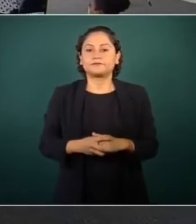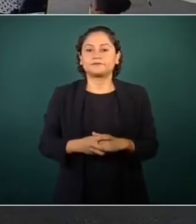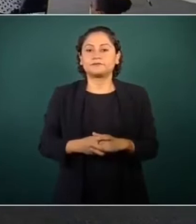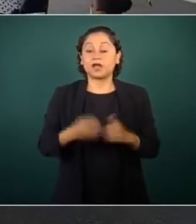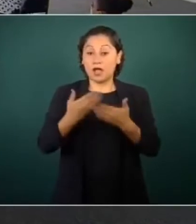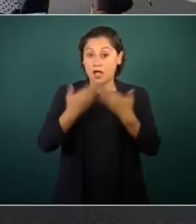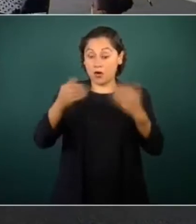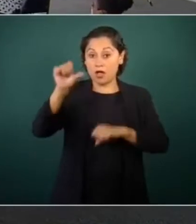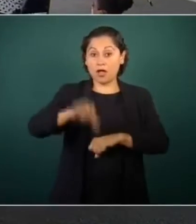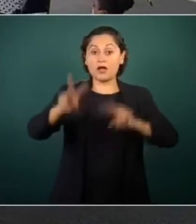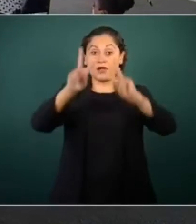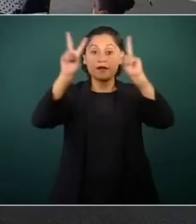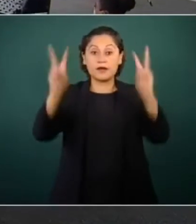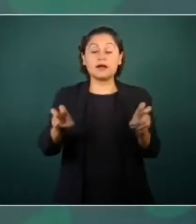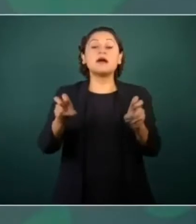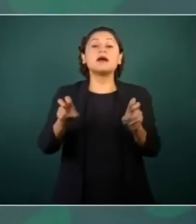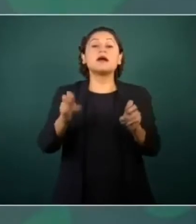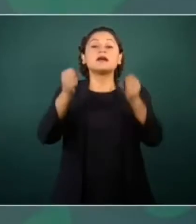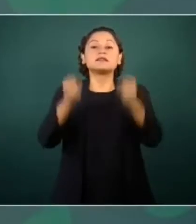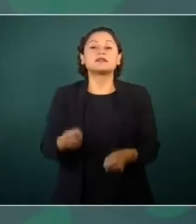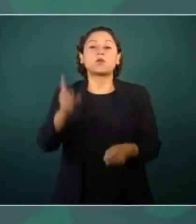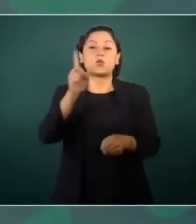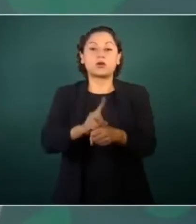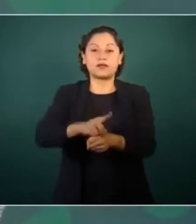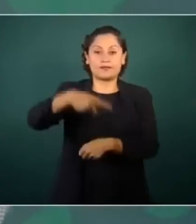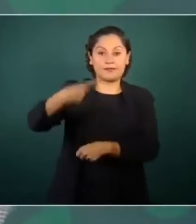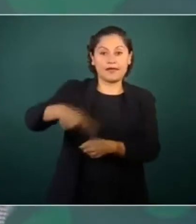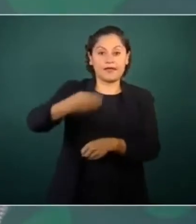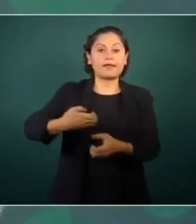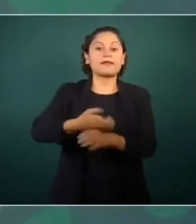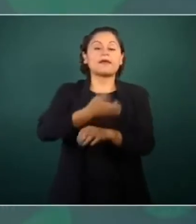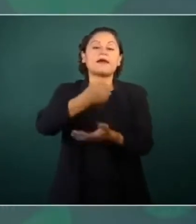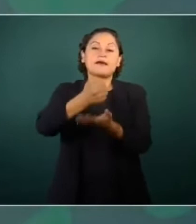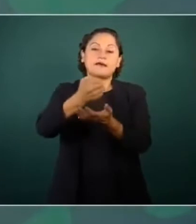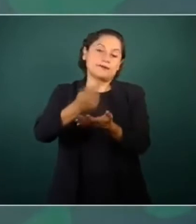seguridad en Tamaulipas. Son buenos los datos.